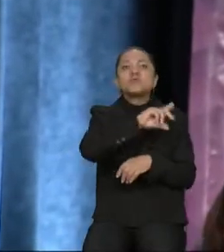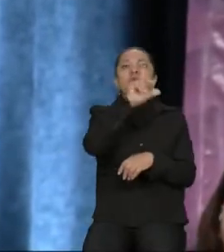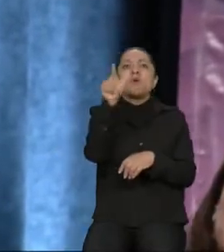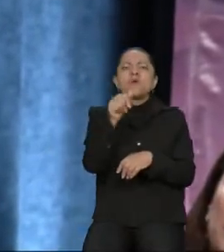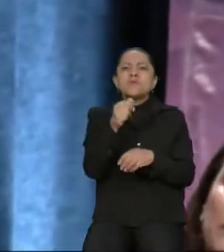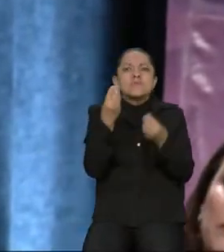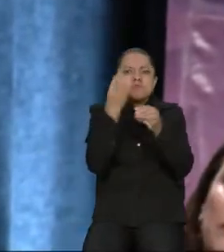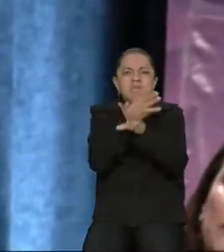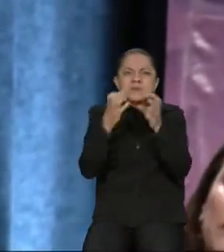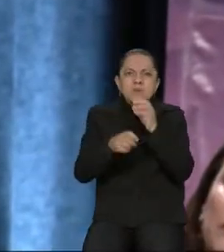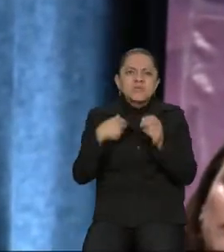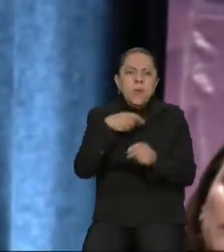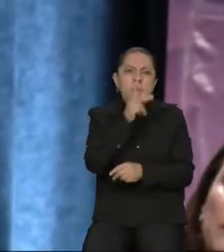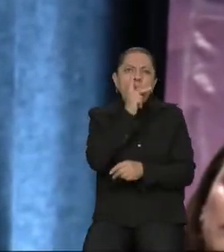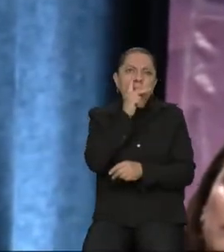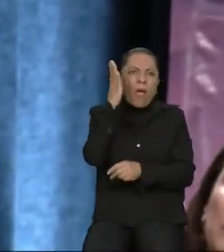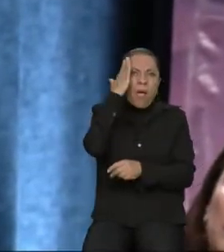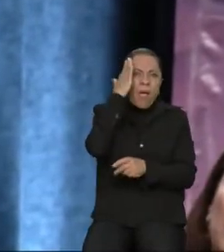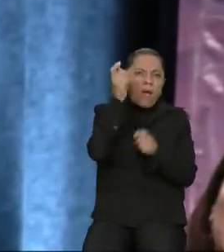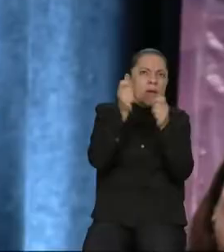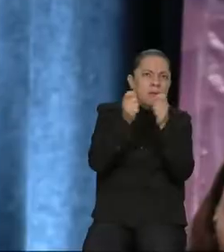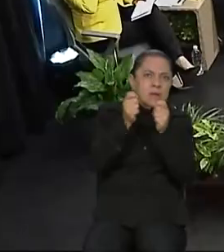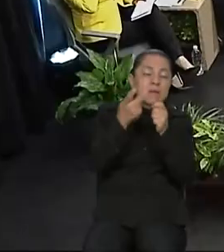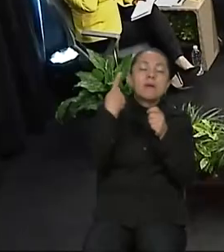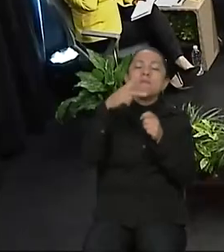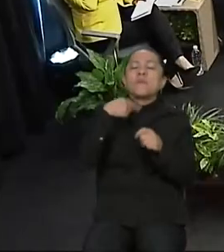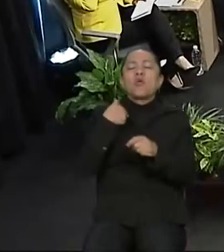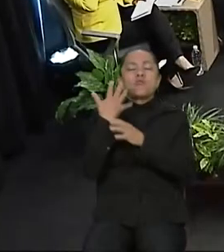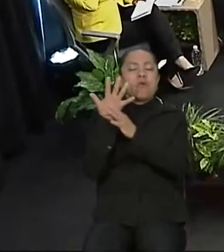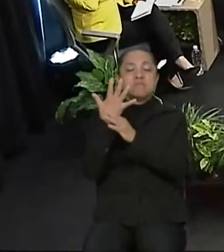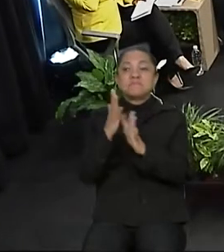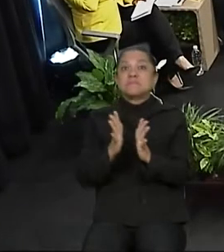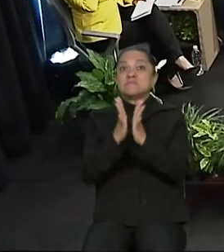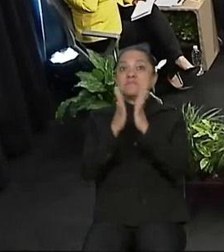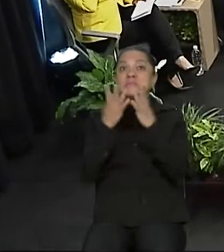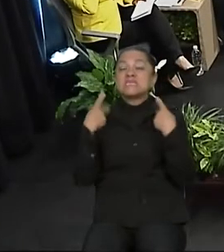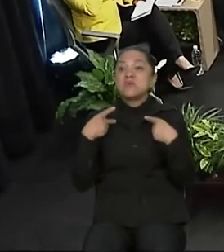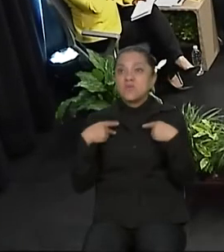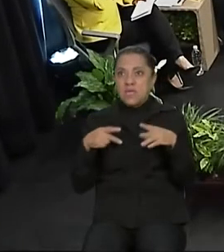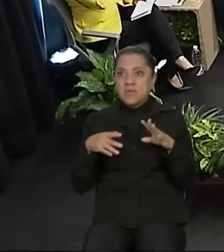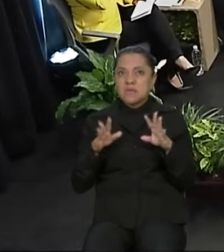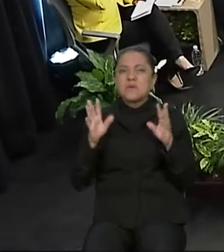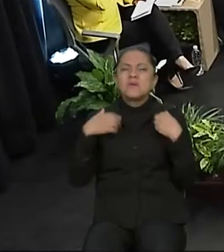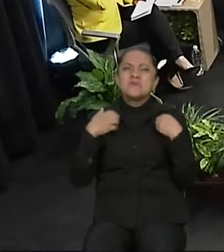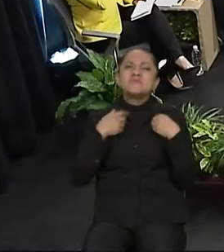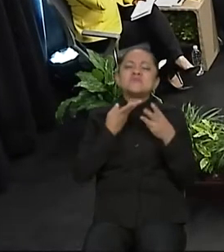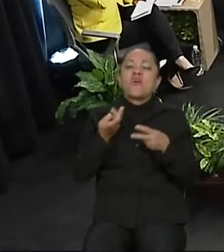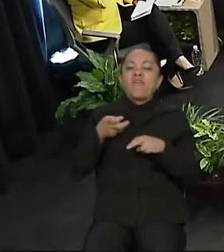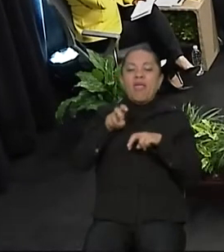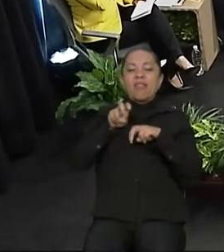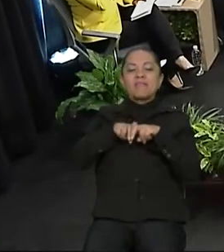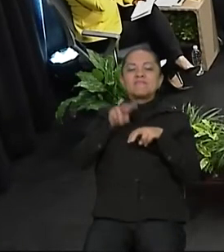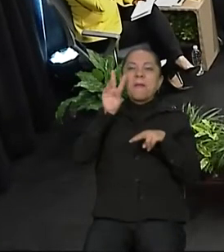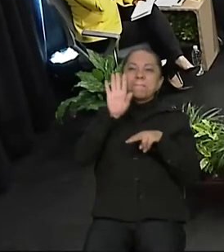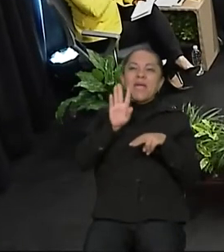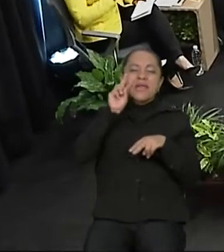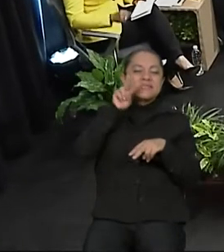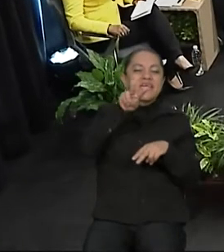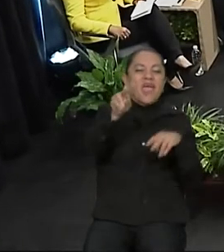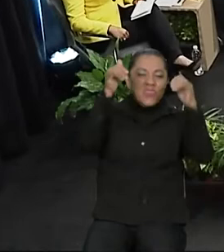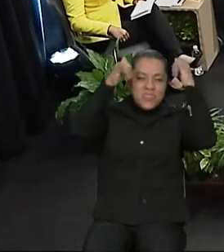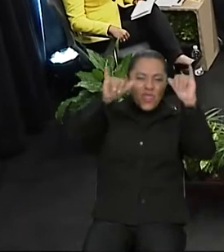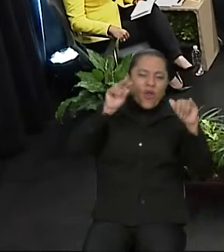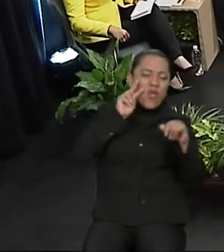¿Por qué decidí participar si soy ciudadano? Porque ya me casé de ver los toros desde la barrera. Yo veo y lo encuentro en la calle del Estado,